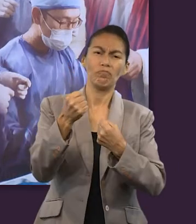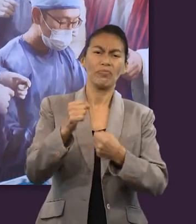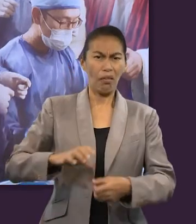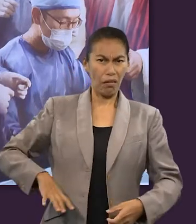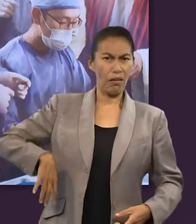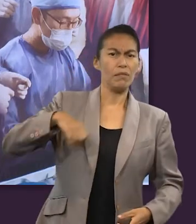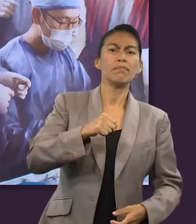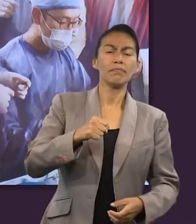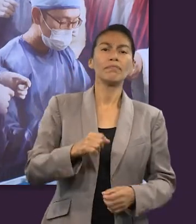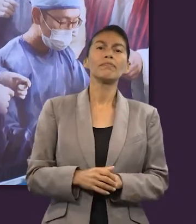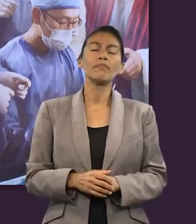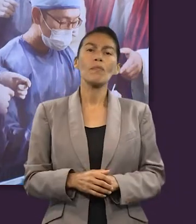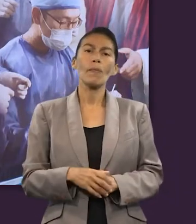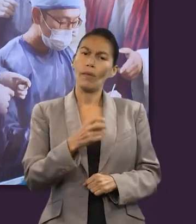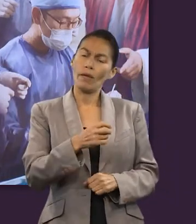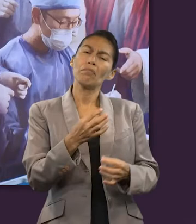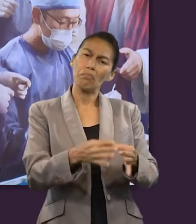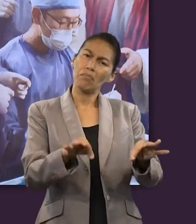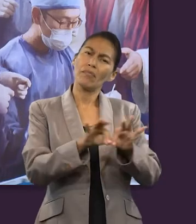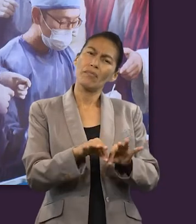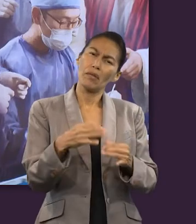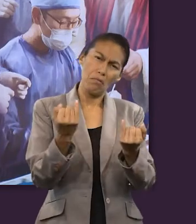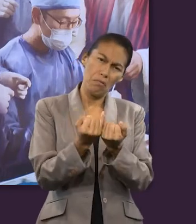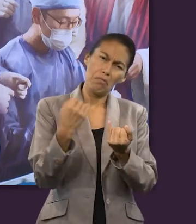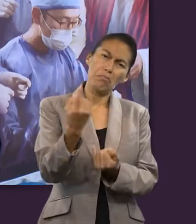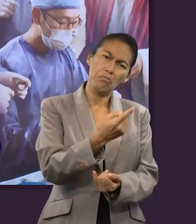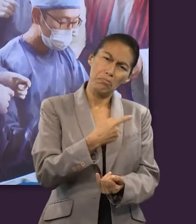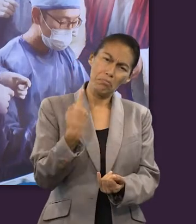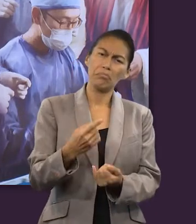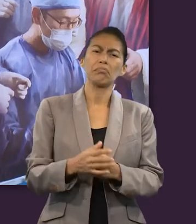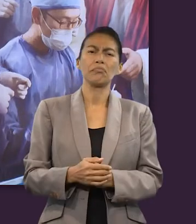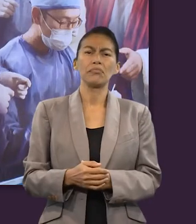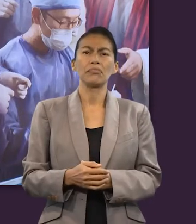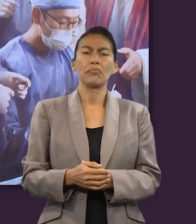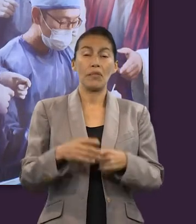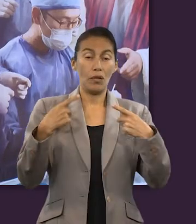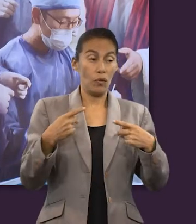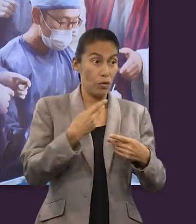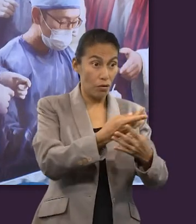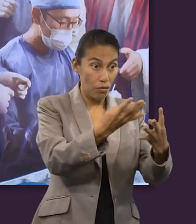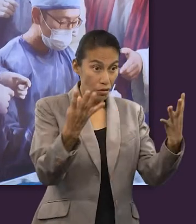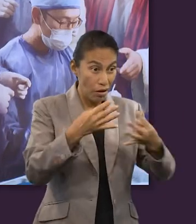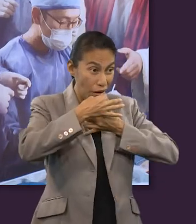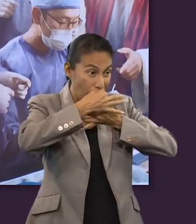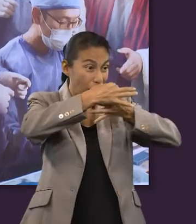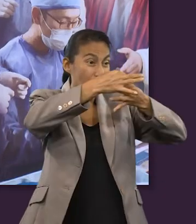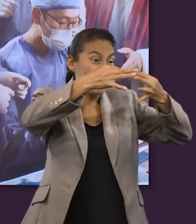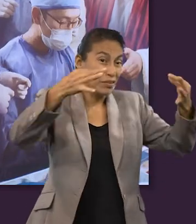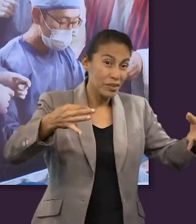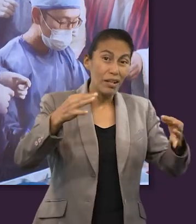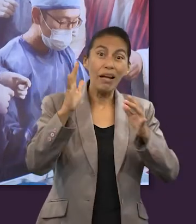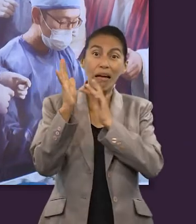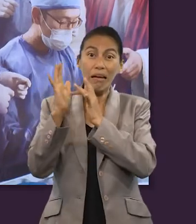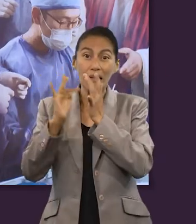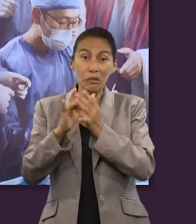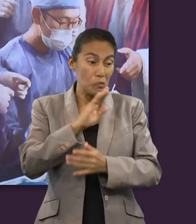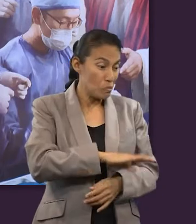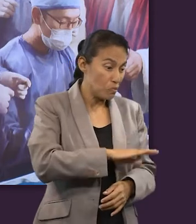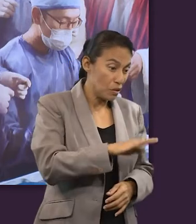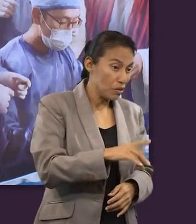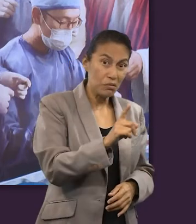adelante. Y es un mensaje impresionante. Y yo creo que lo mismo debemos hacer nosotros. Debemos ir y compartirlo